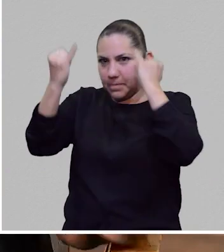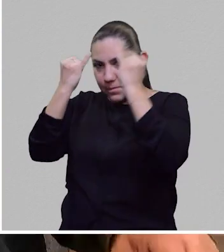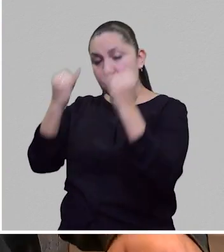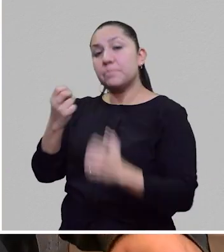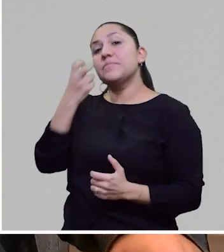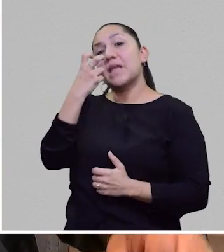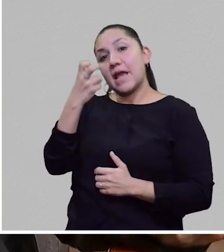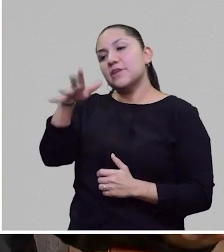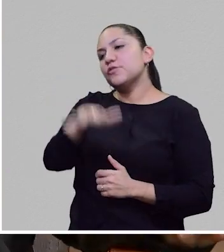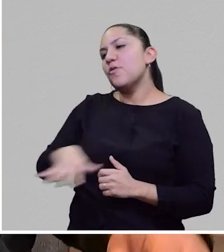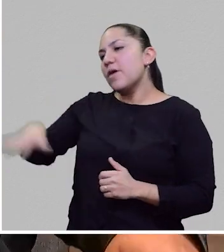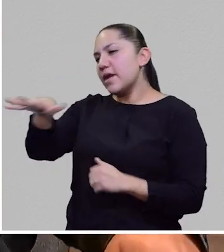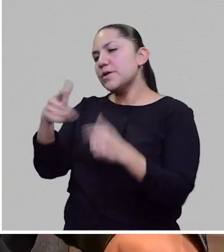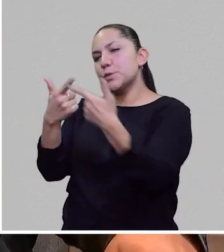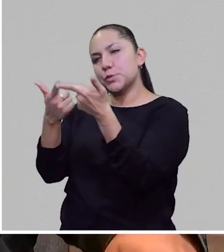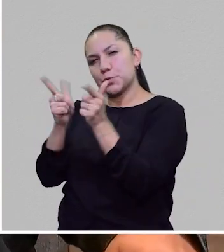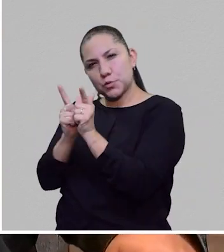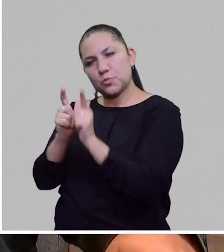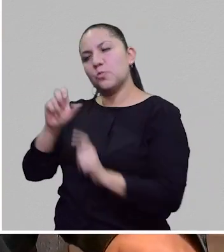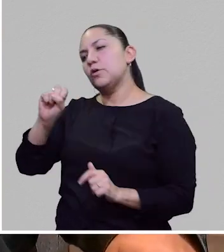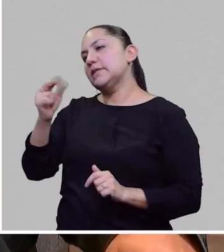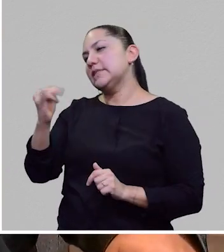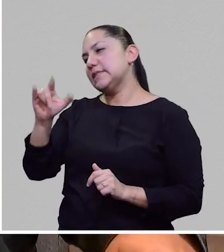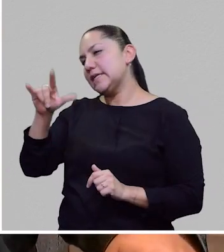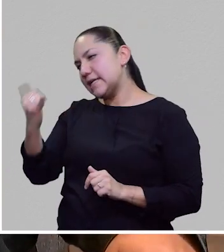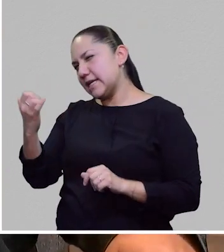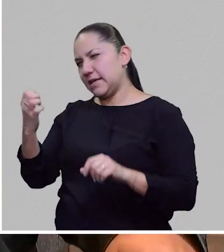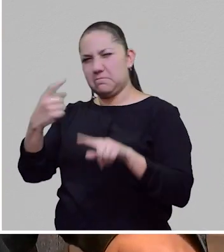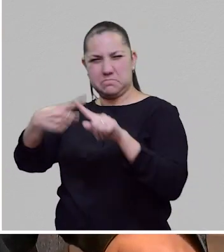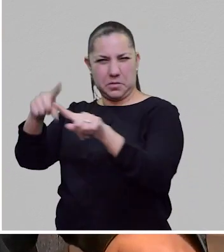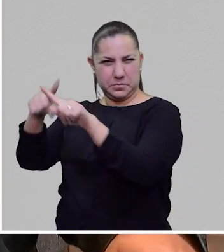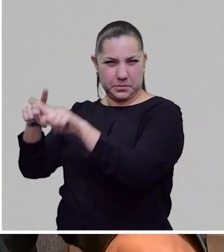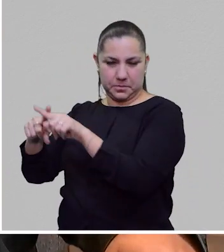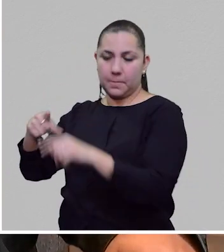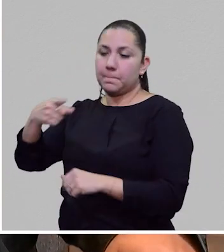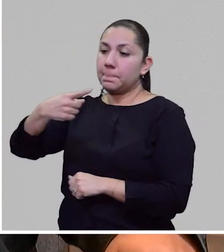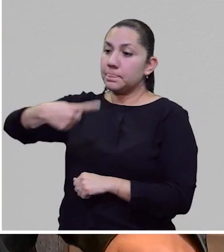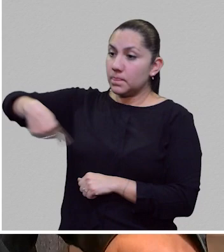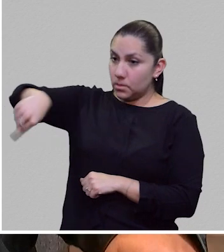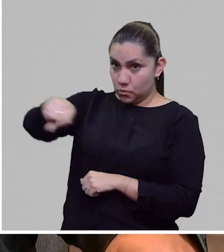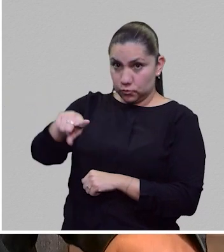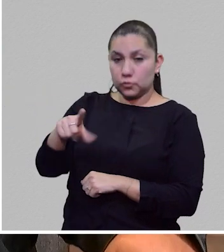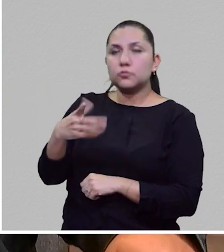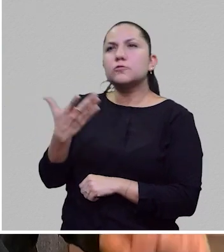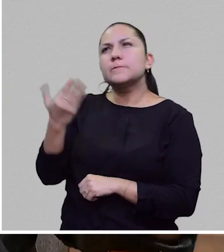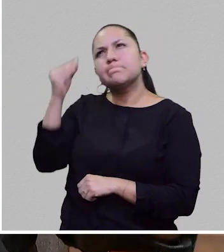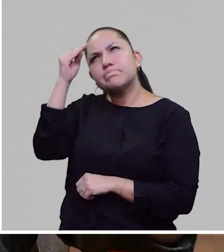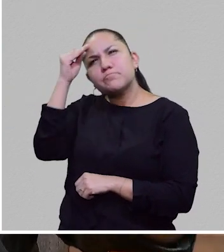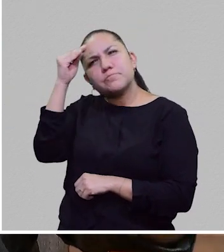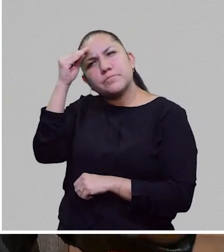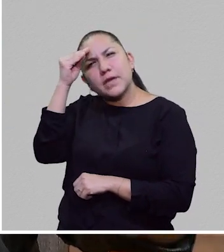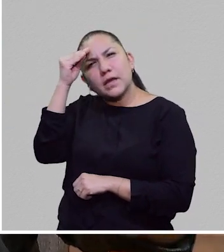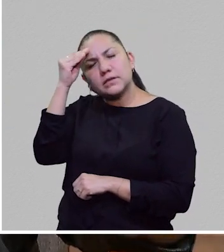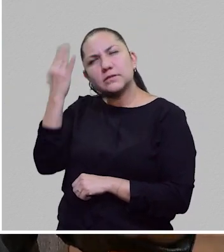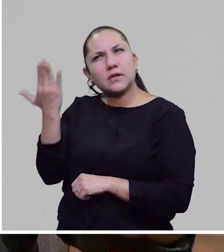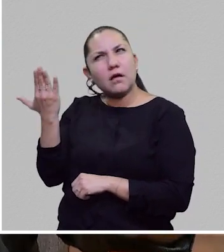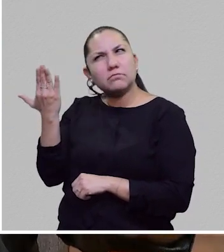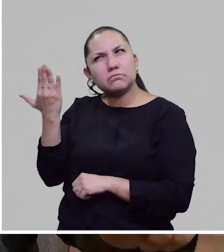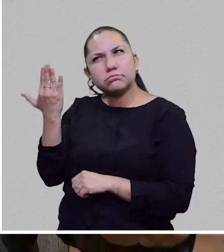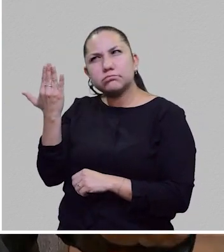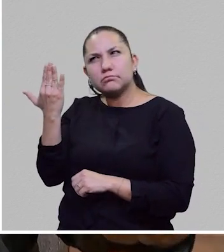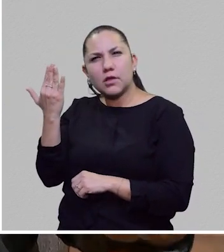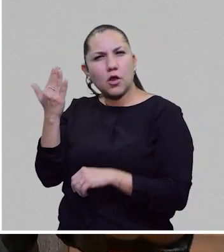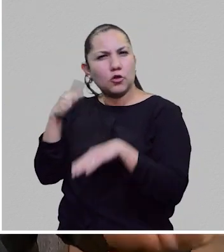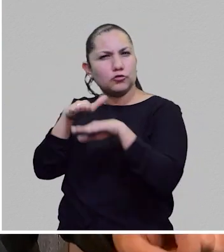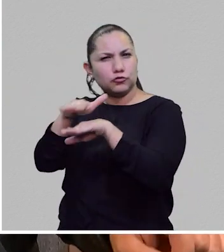compacto de los... John Shirley, cuestionan como el... como la